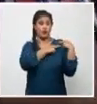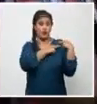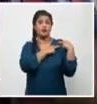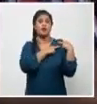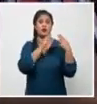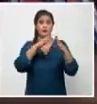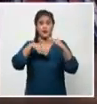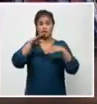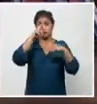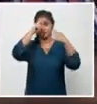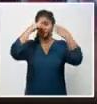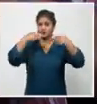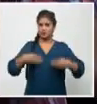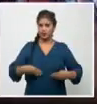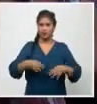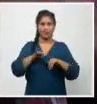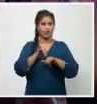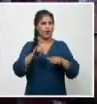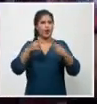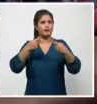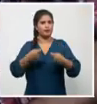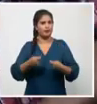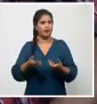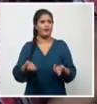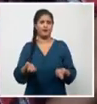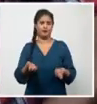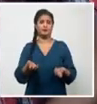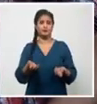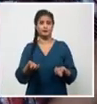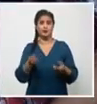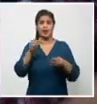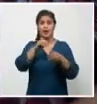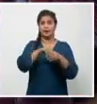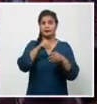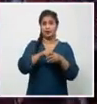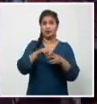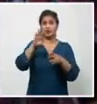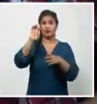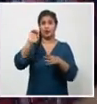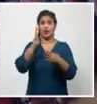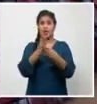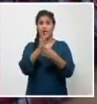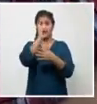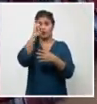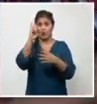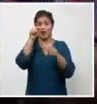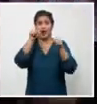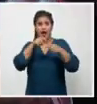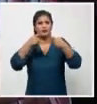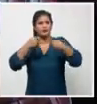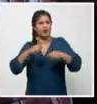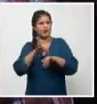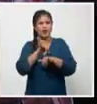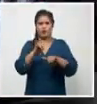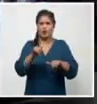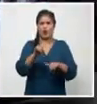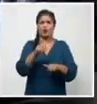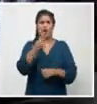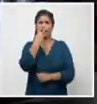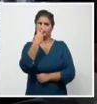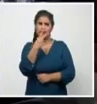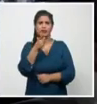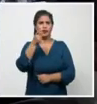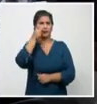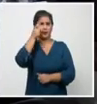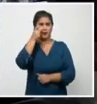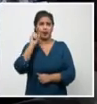pesquisa de libro en los centros educacionales. Aquí está el director de educación. Y hay que saber todos los días